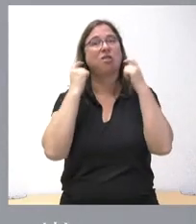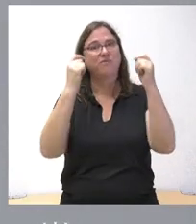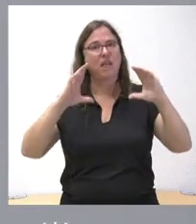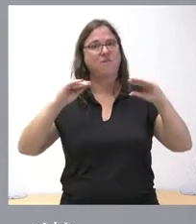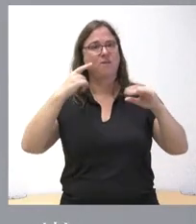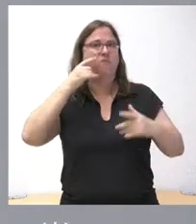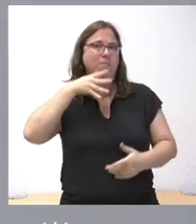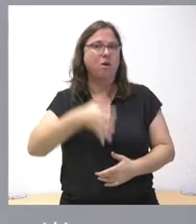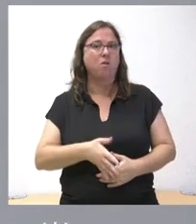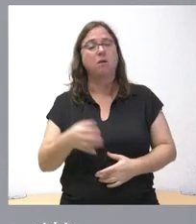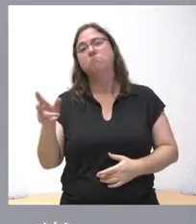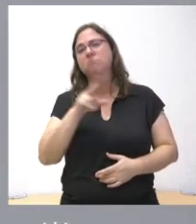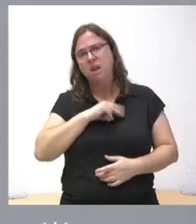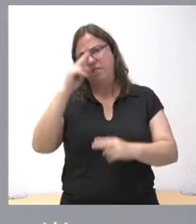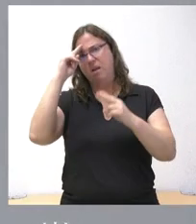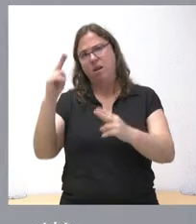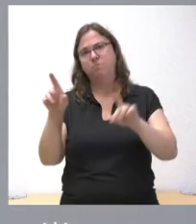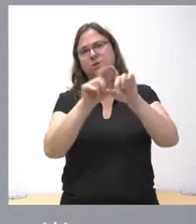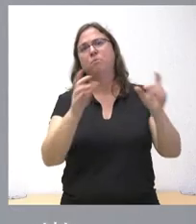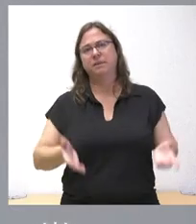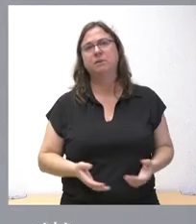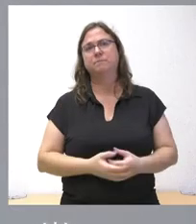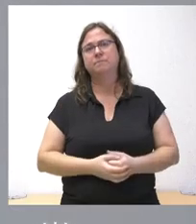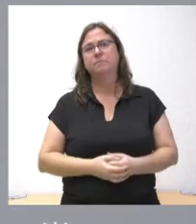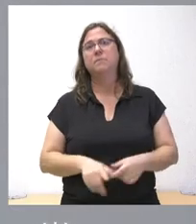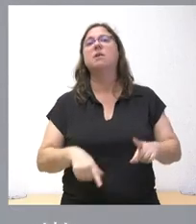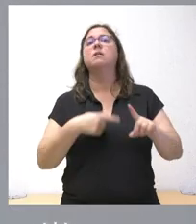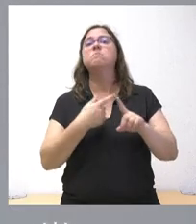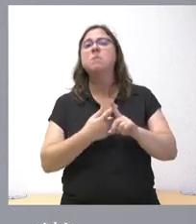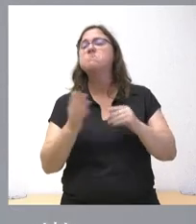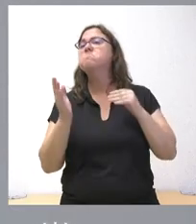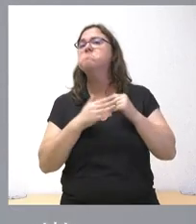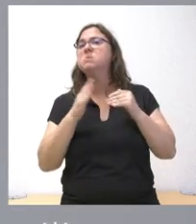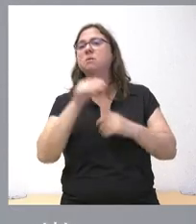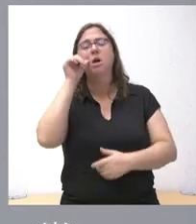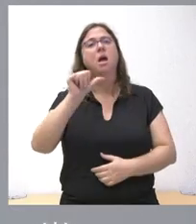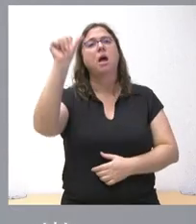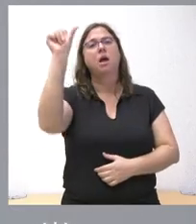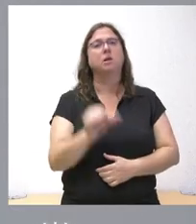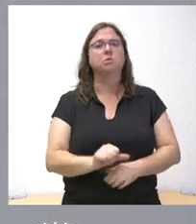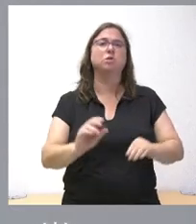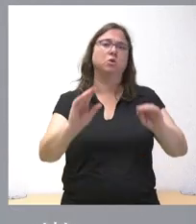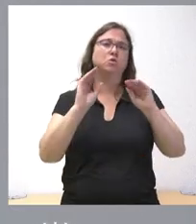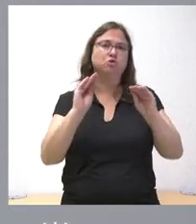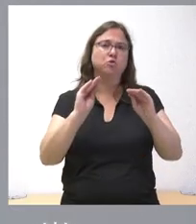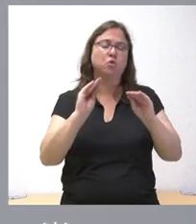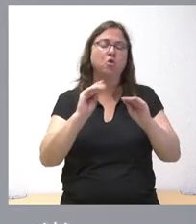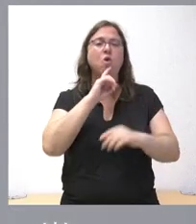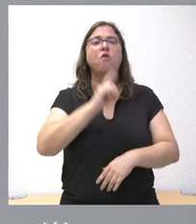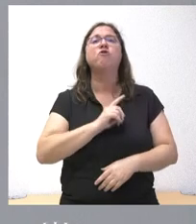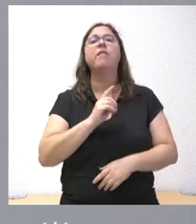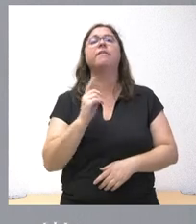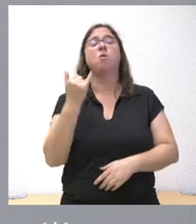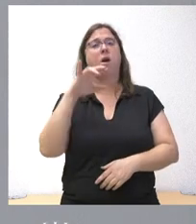merecerían un respeto por parte de la empresa y, por tanto, al menos que escuchara la posición de la Fundación Anclaje, de esos